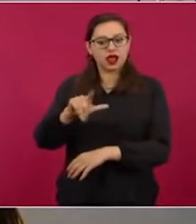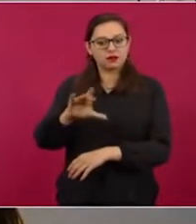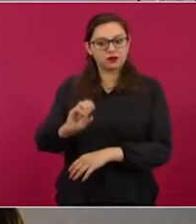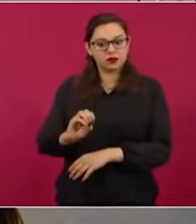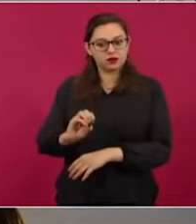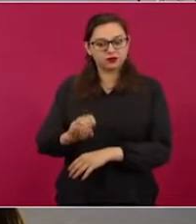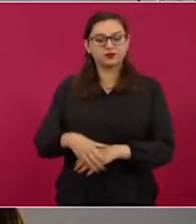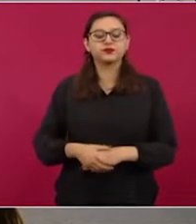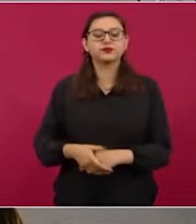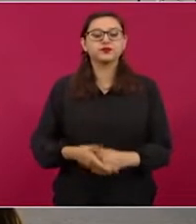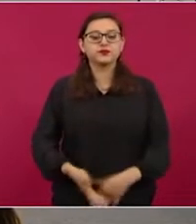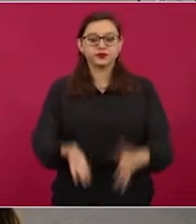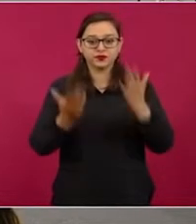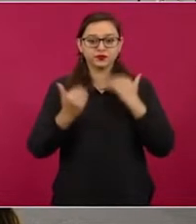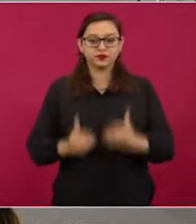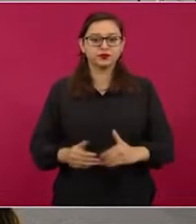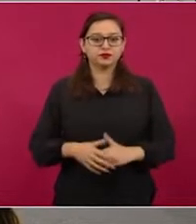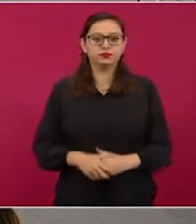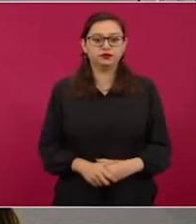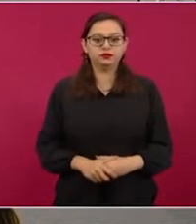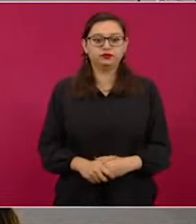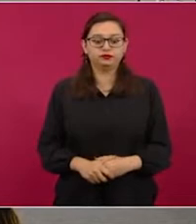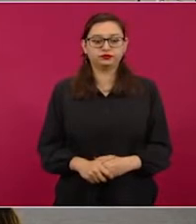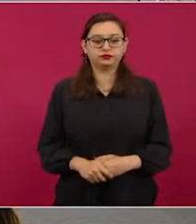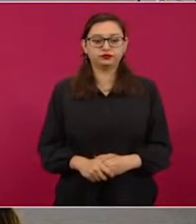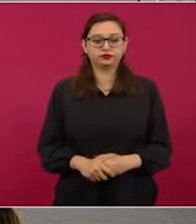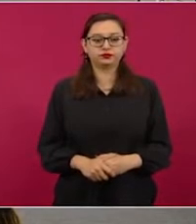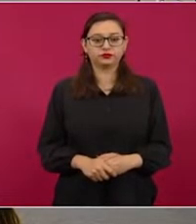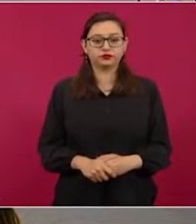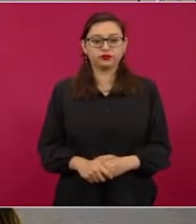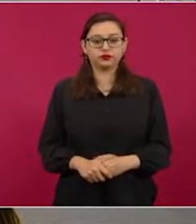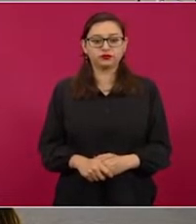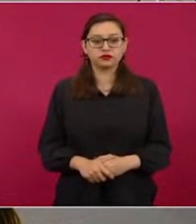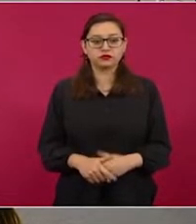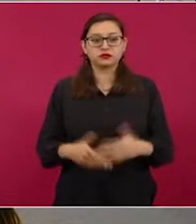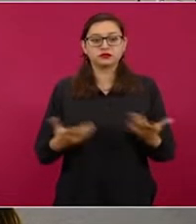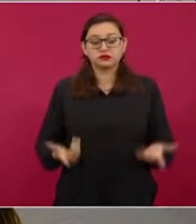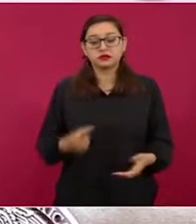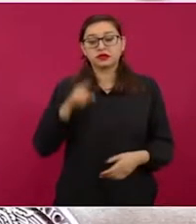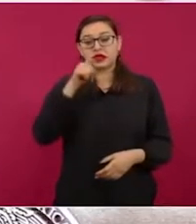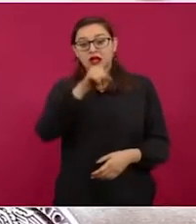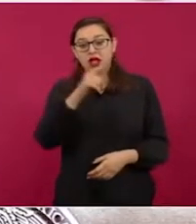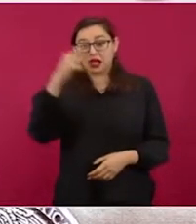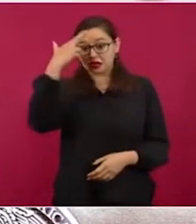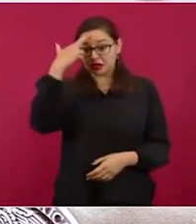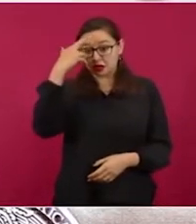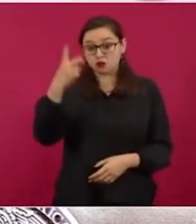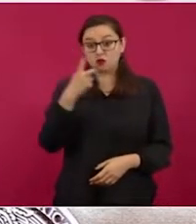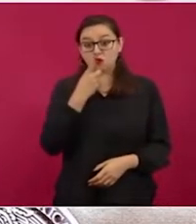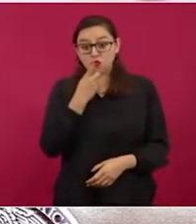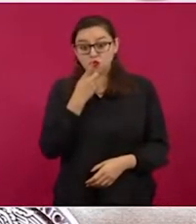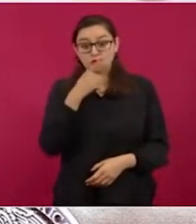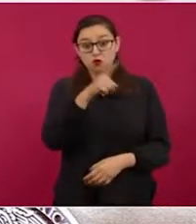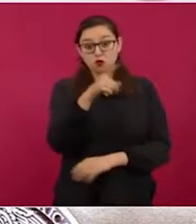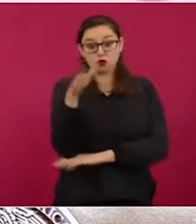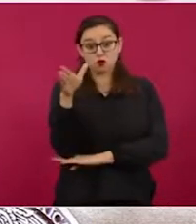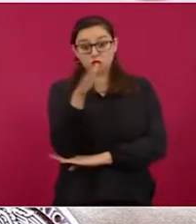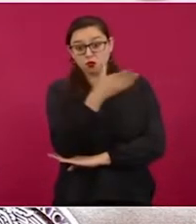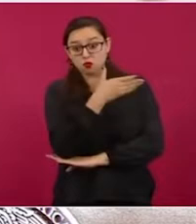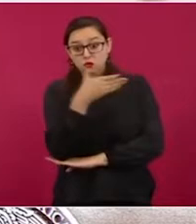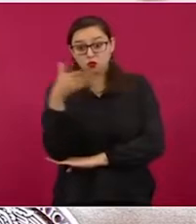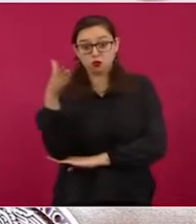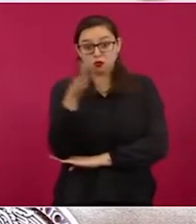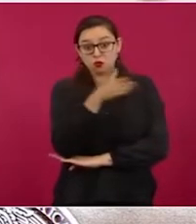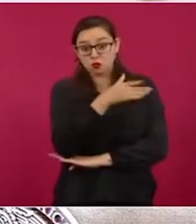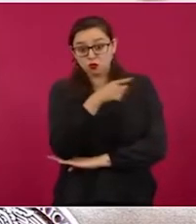importa que sea un homenaje a la bandera de la República Dominicana, yo veo que se trata de una bandera rusa en